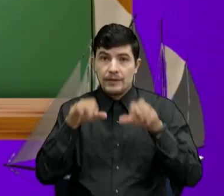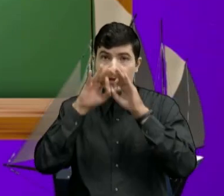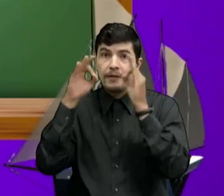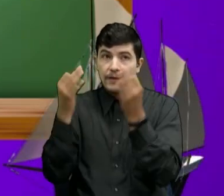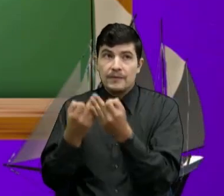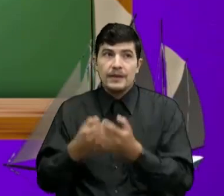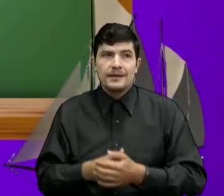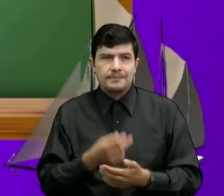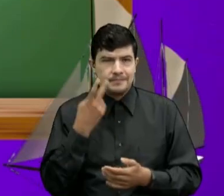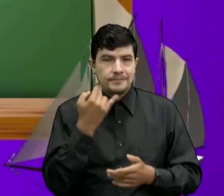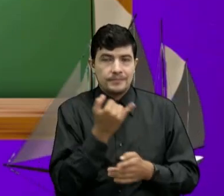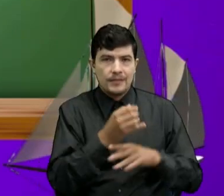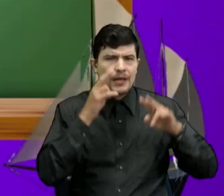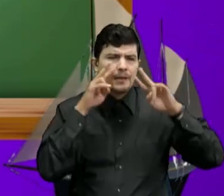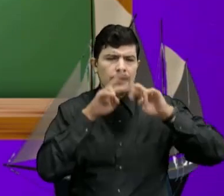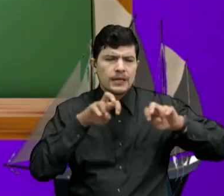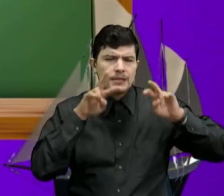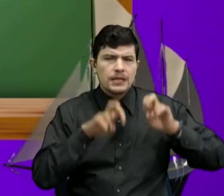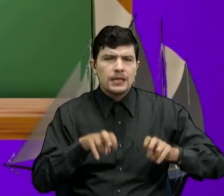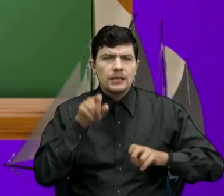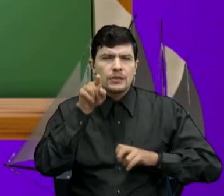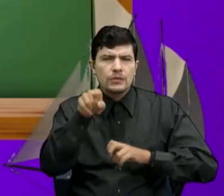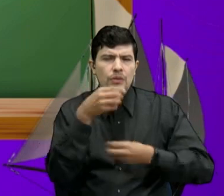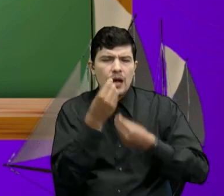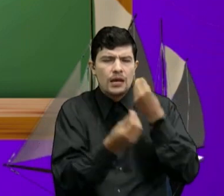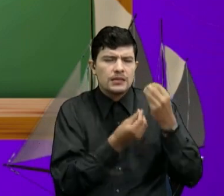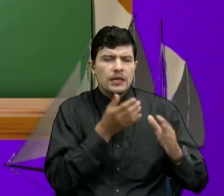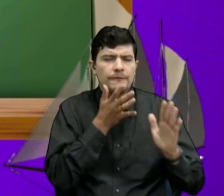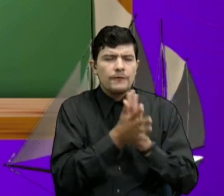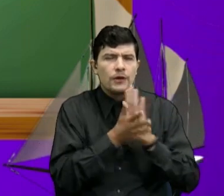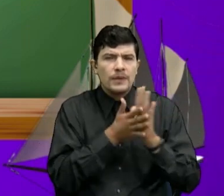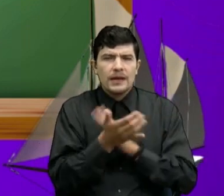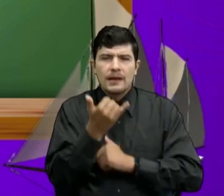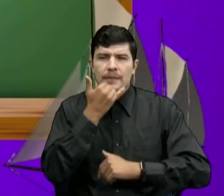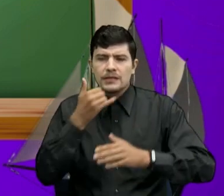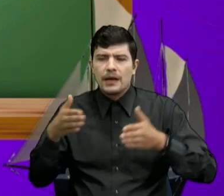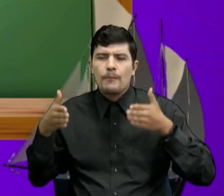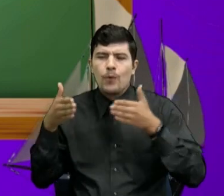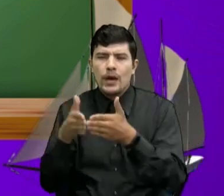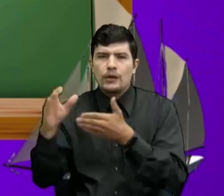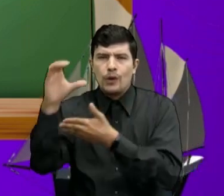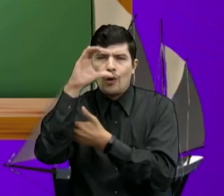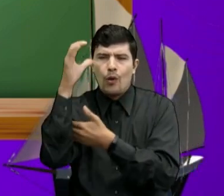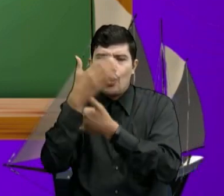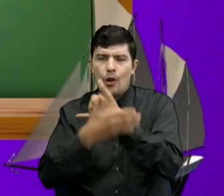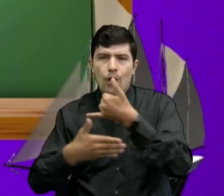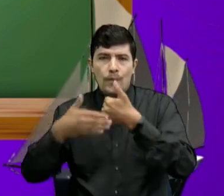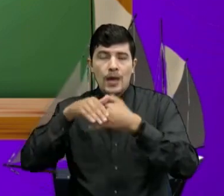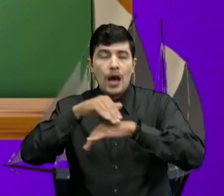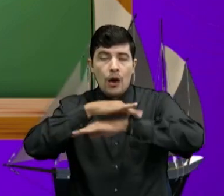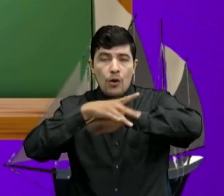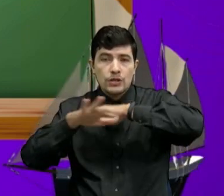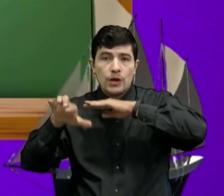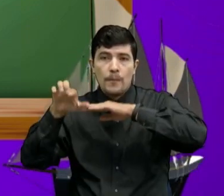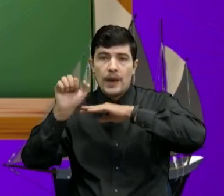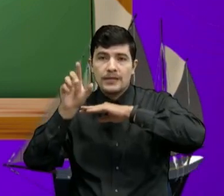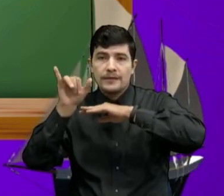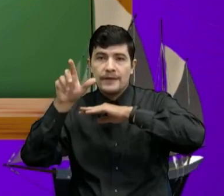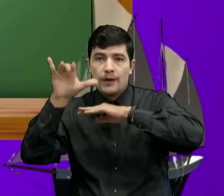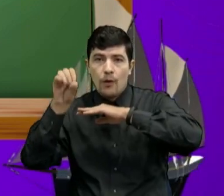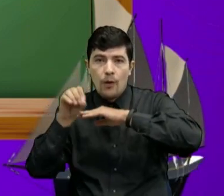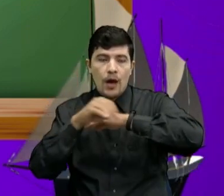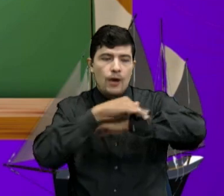Investiga y realiza Un informe Sobre los puertos colombianos Sobre el océano pacífico Y el océano atlántico Su funcionamiento Y la